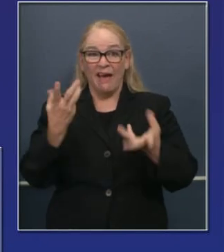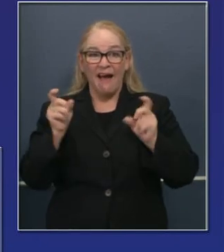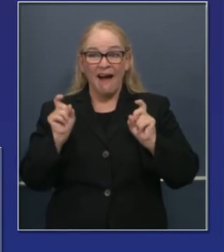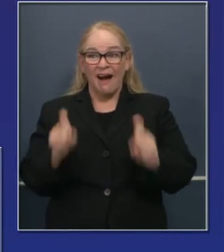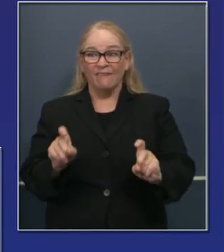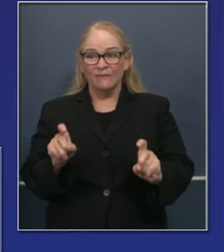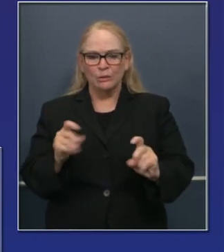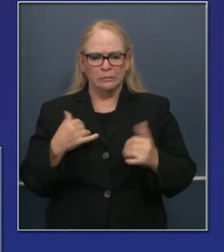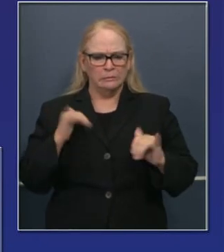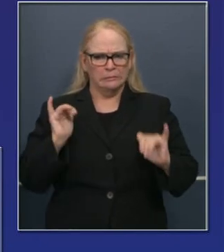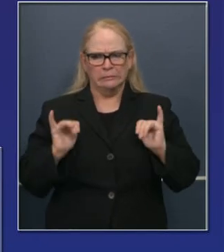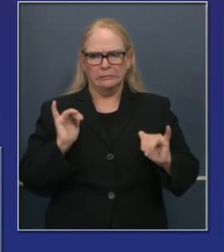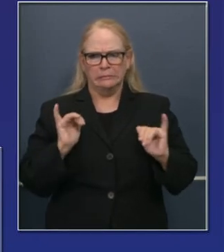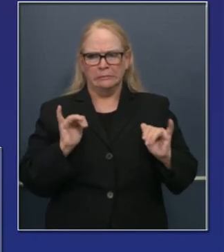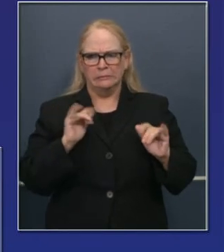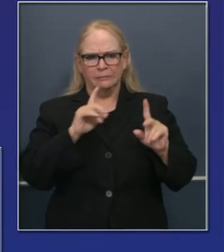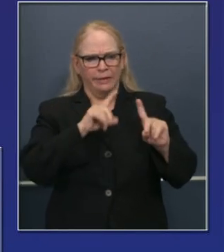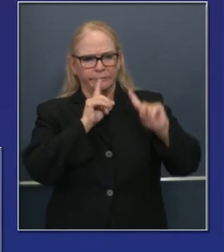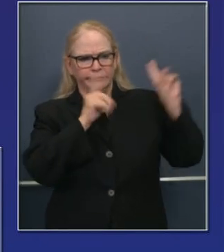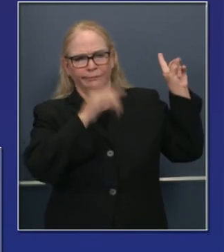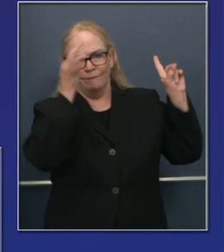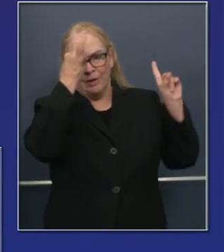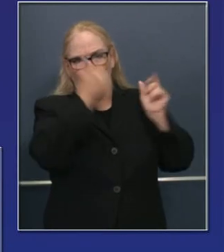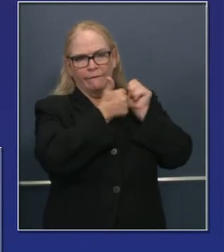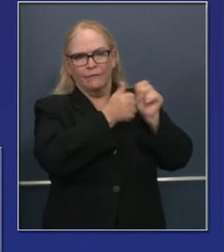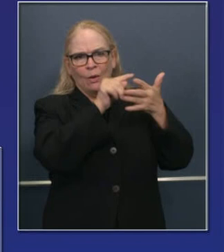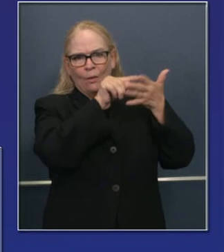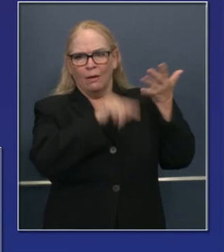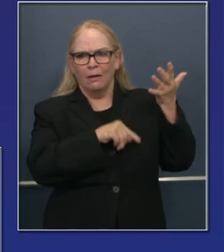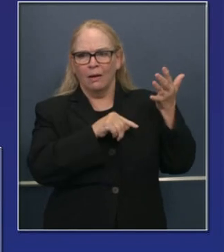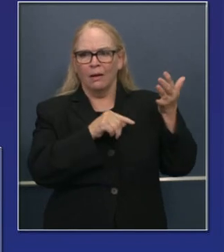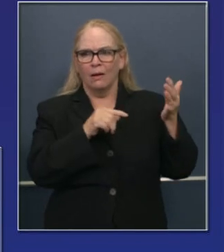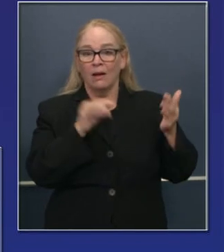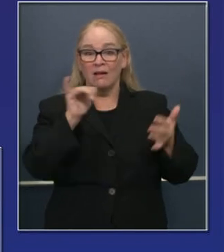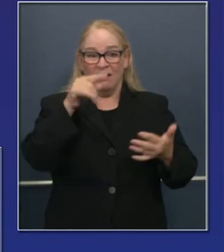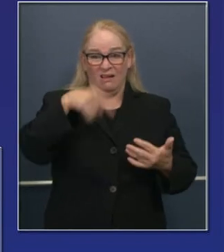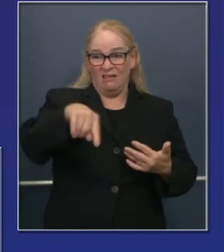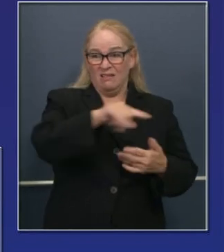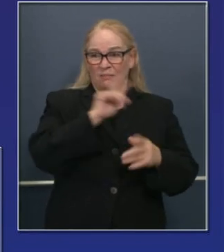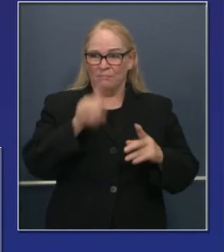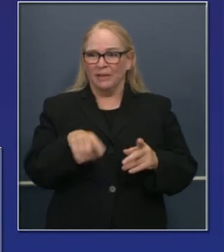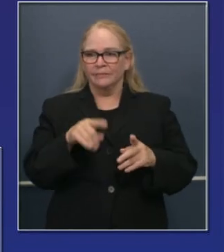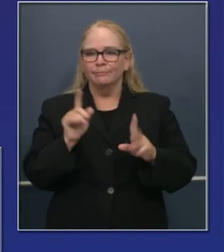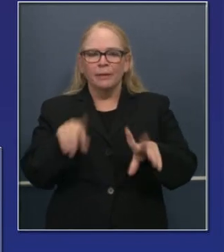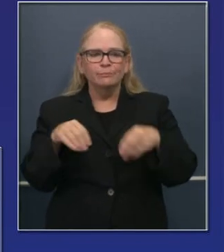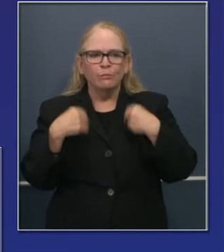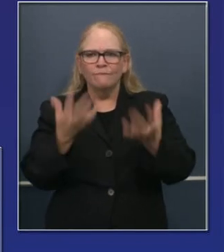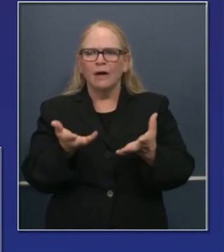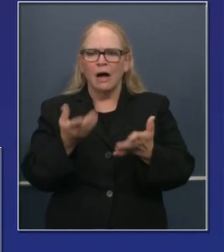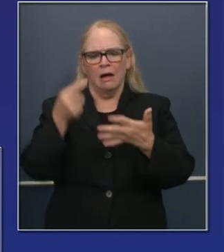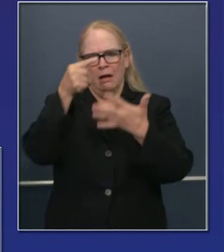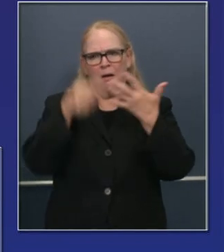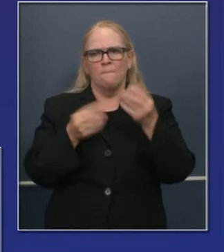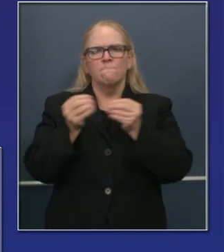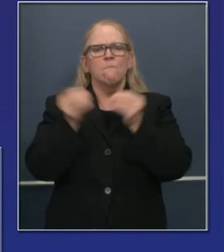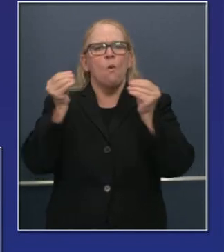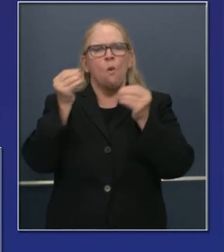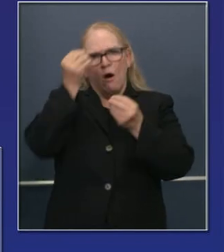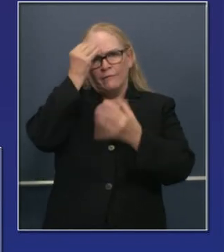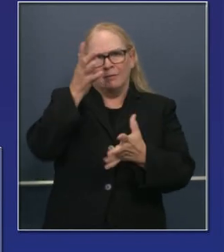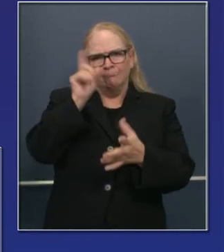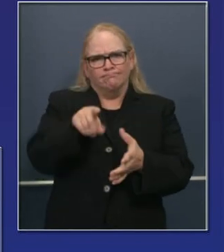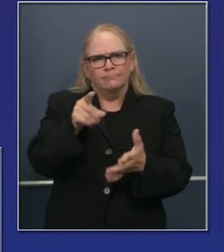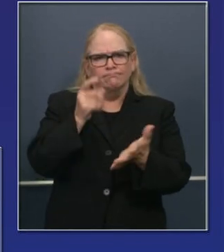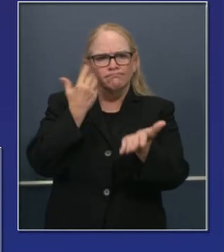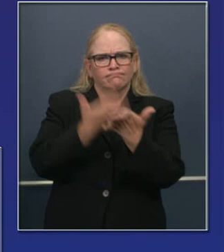singulares de respuesta por parte de individuos. Como consecuencia, tendríamos que reprogramar un sistema que está bien